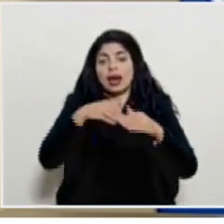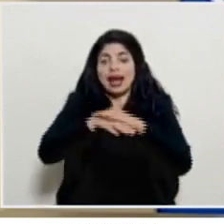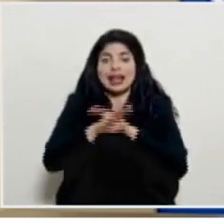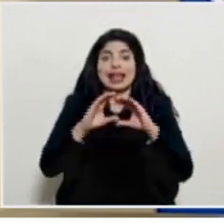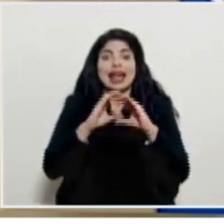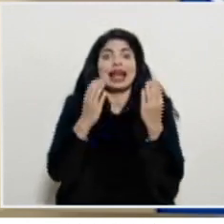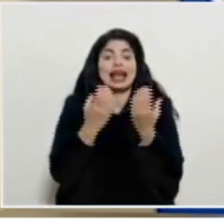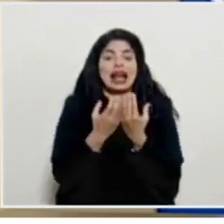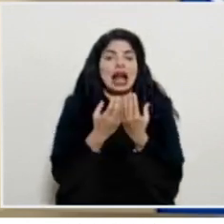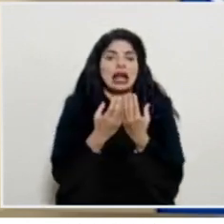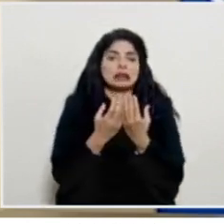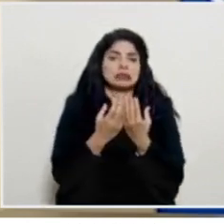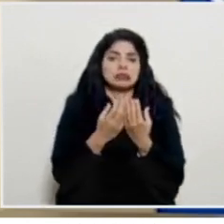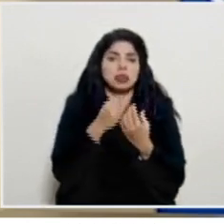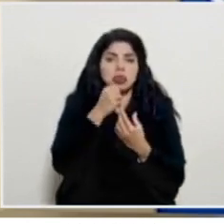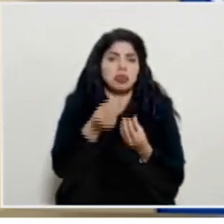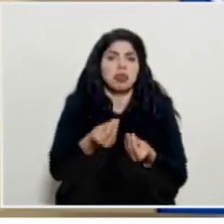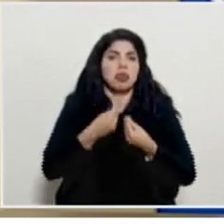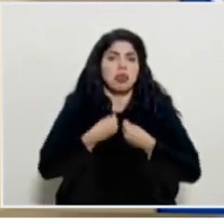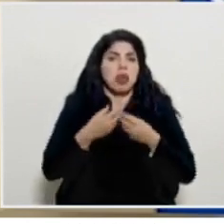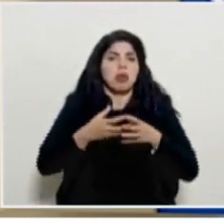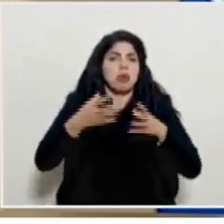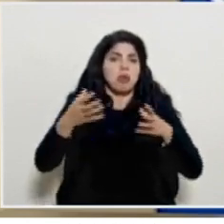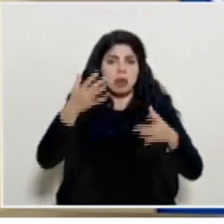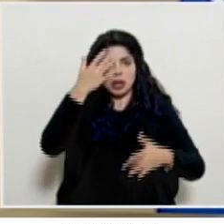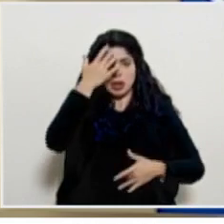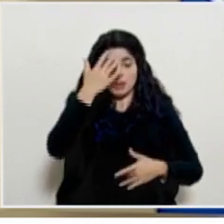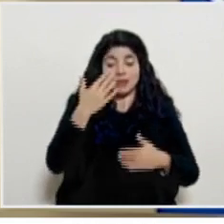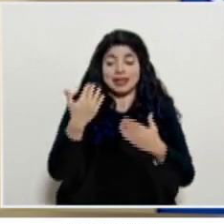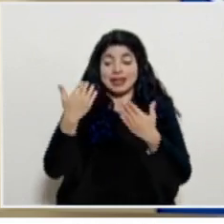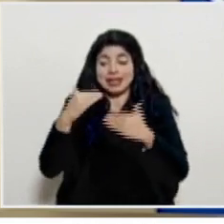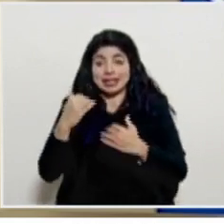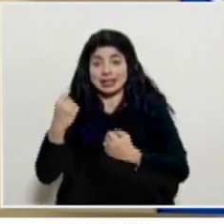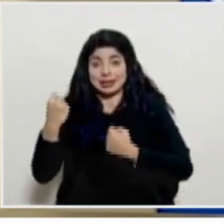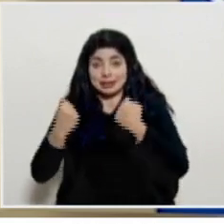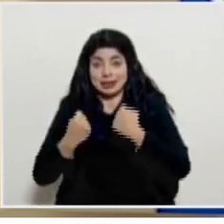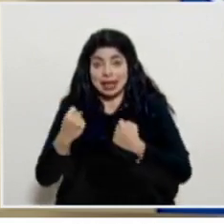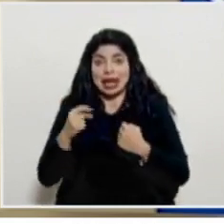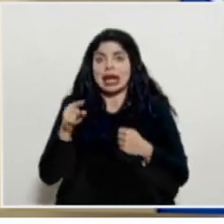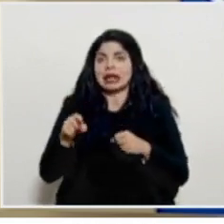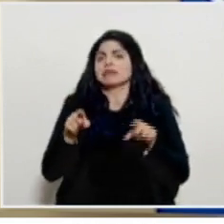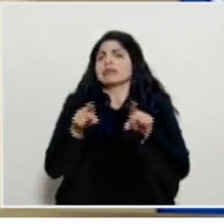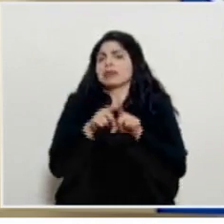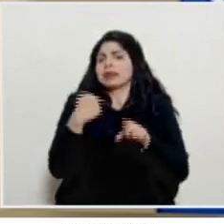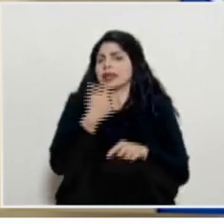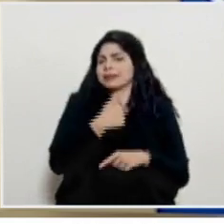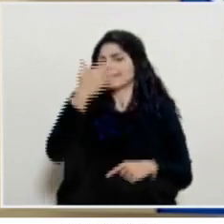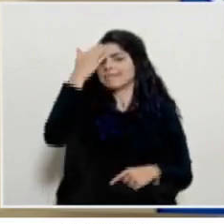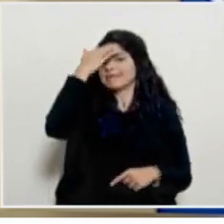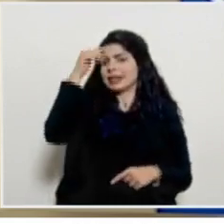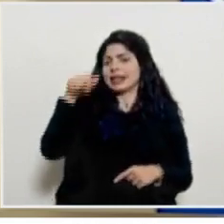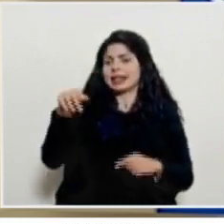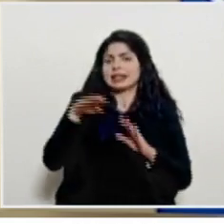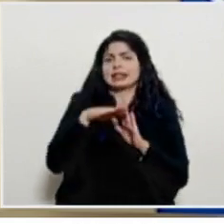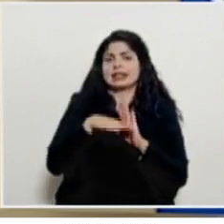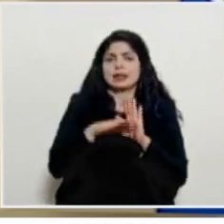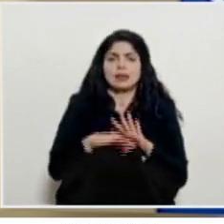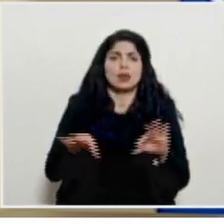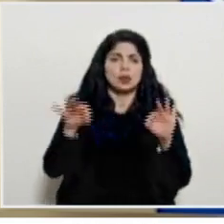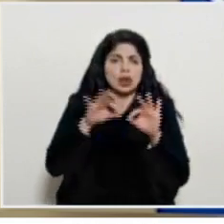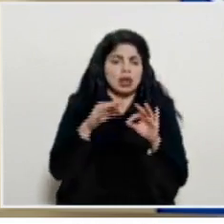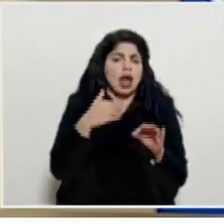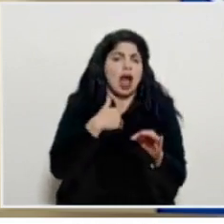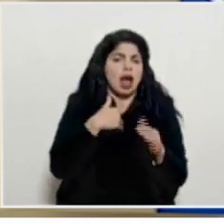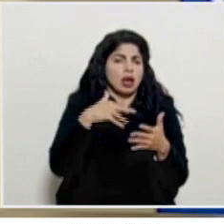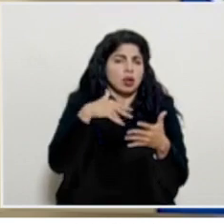a clases no signifique un incremento importante con respecto a la restricción vehicular pues también sabemos que son medidas importantes incluso ya hay